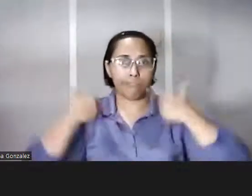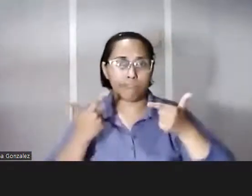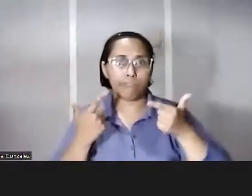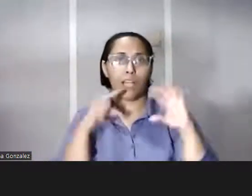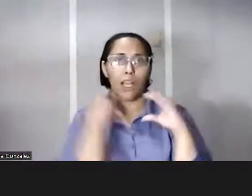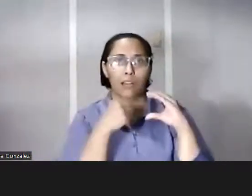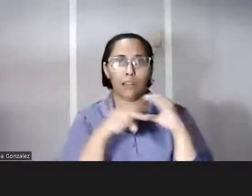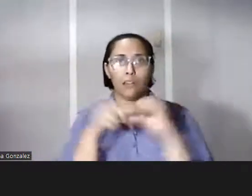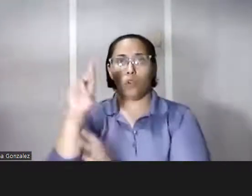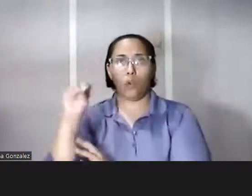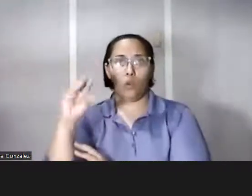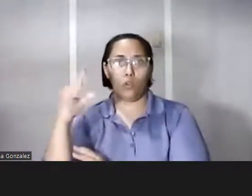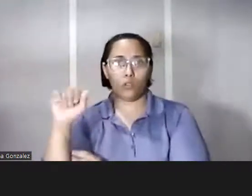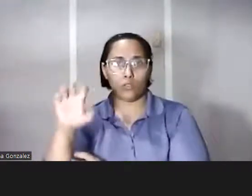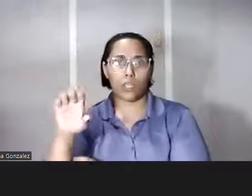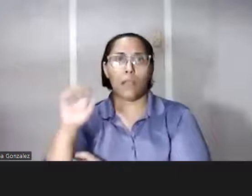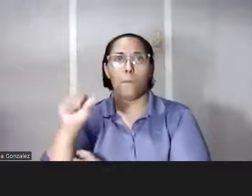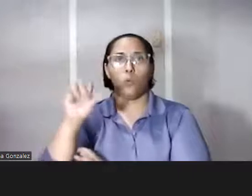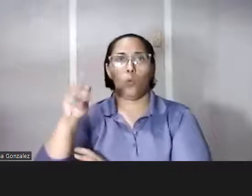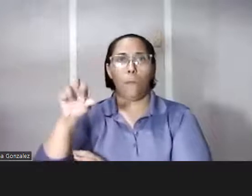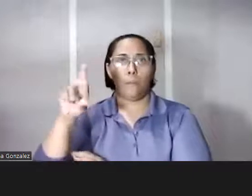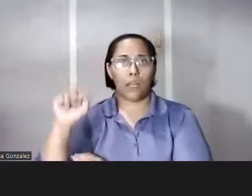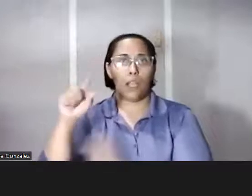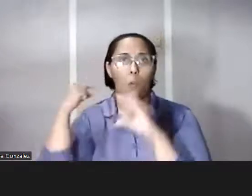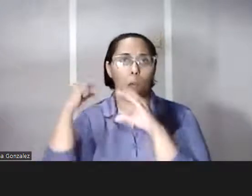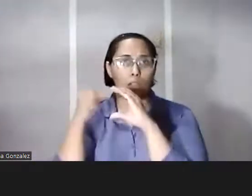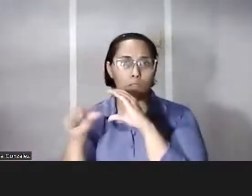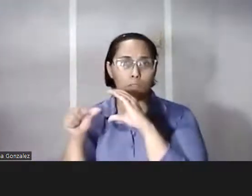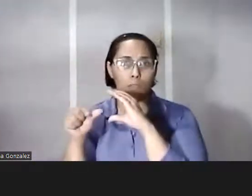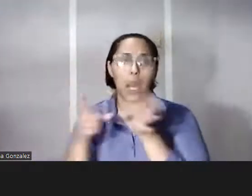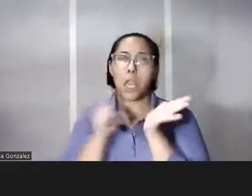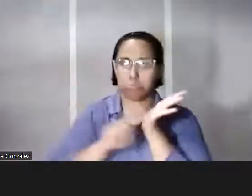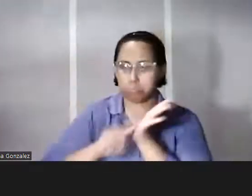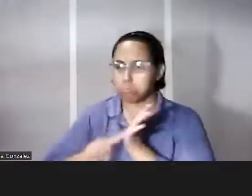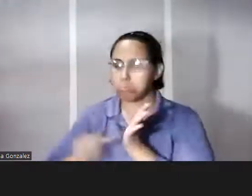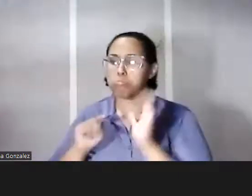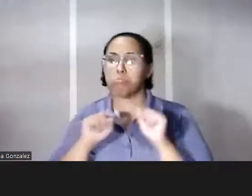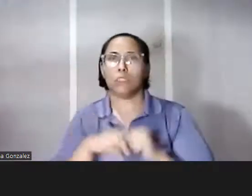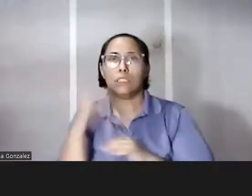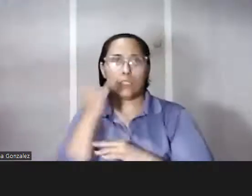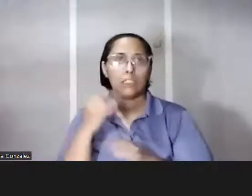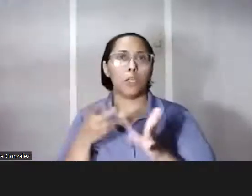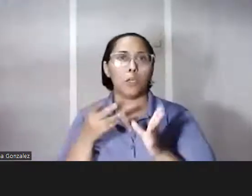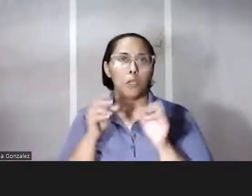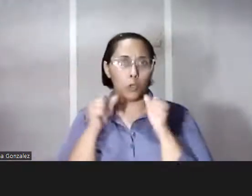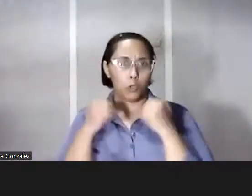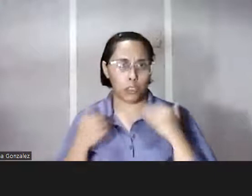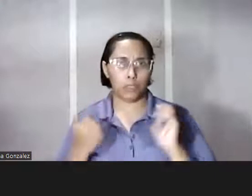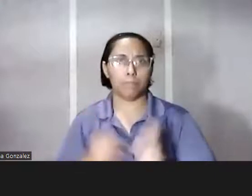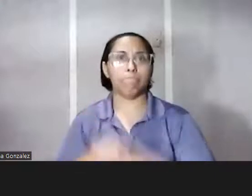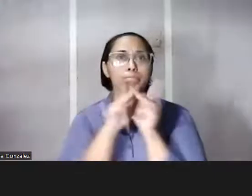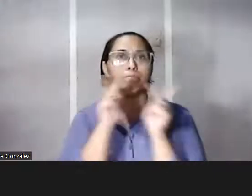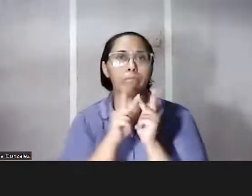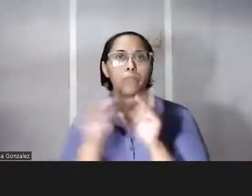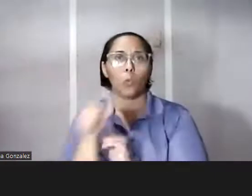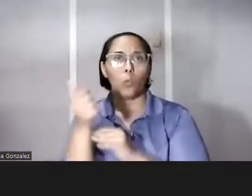es roche punto mario arroba gmail puedo investigar si efectivamente está allí disponible perfecto otra